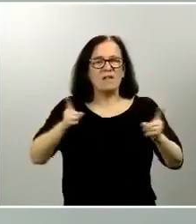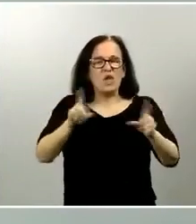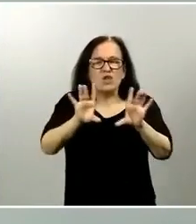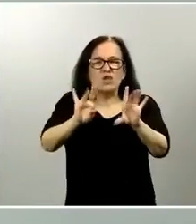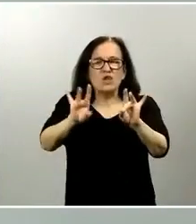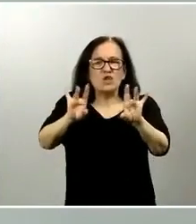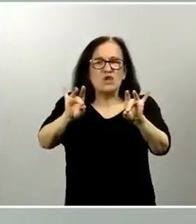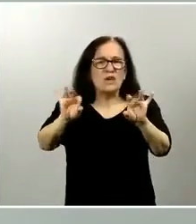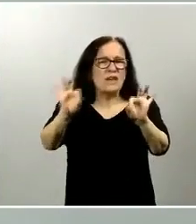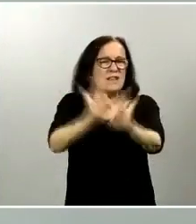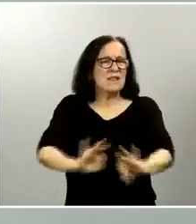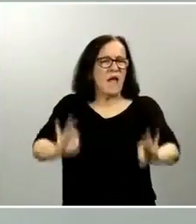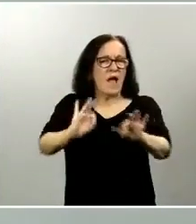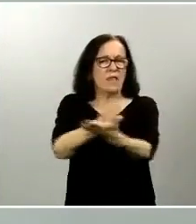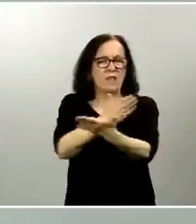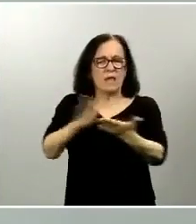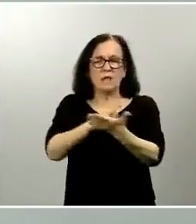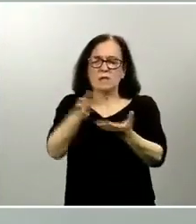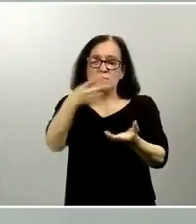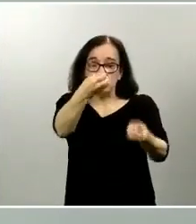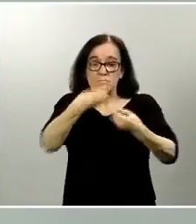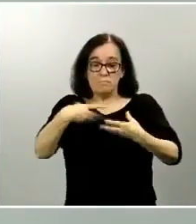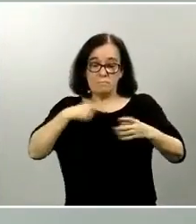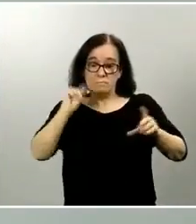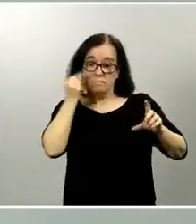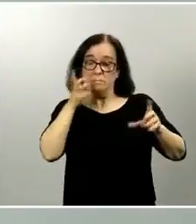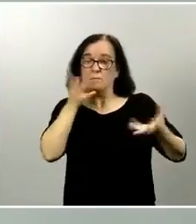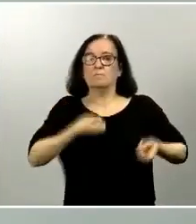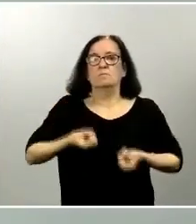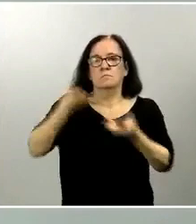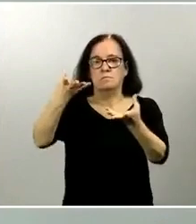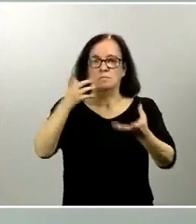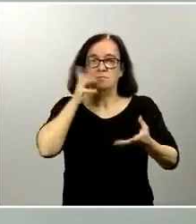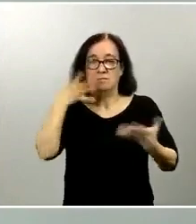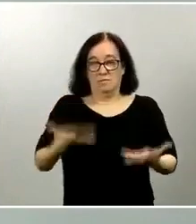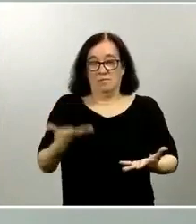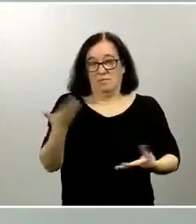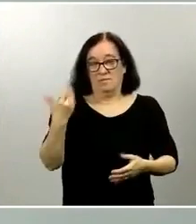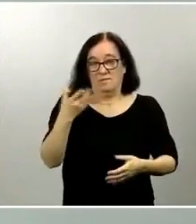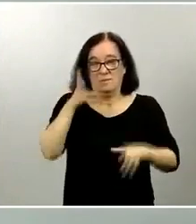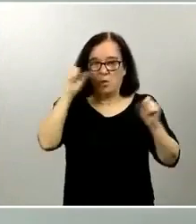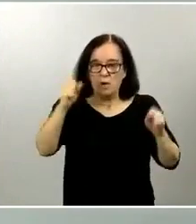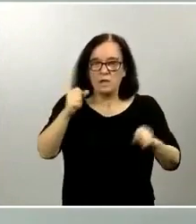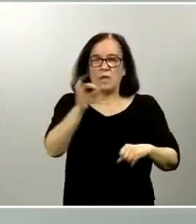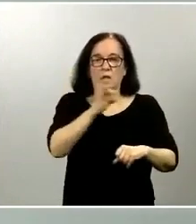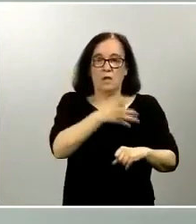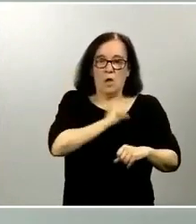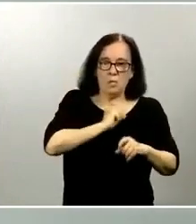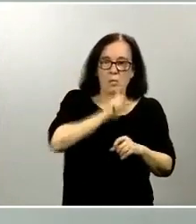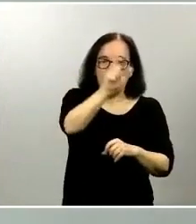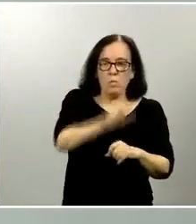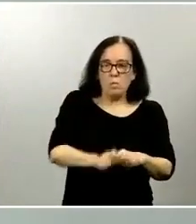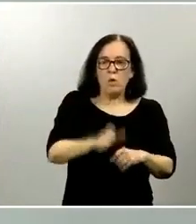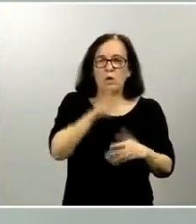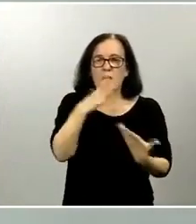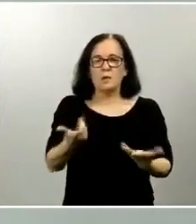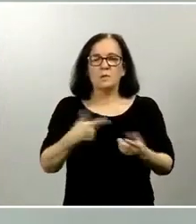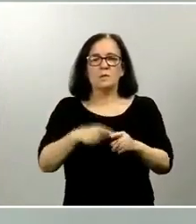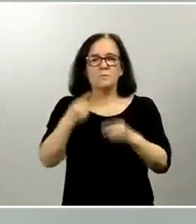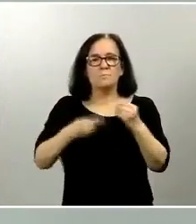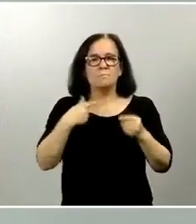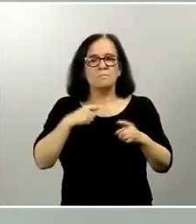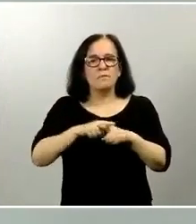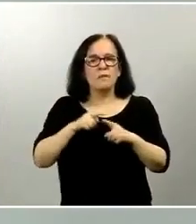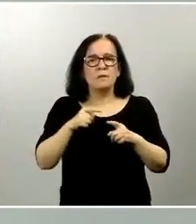pónganlo en conocimiento de las autoridades y como ayer también se refería el comisario Pepe García nos alentaba a